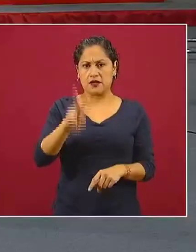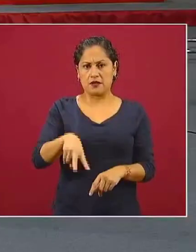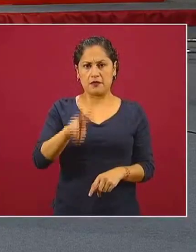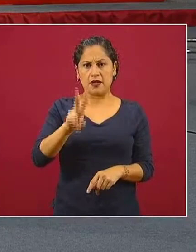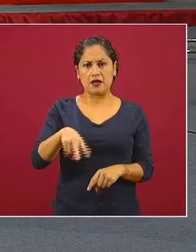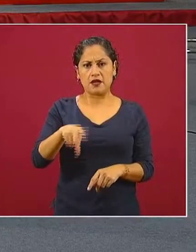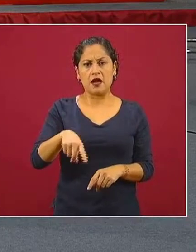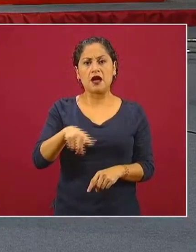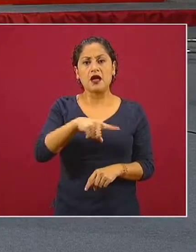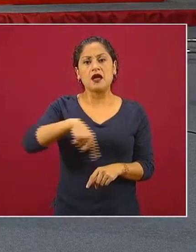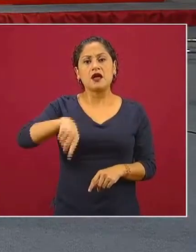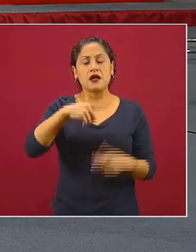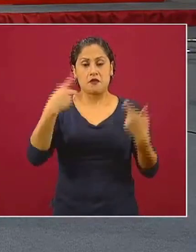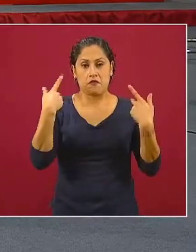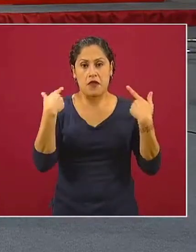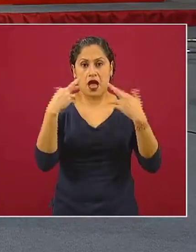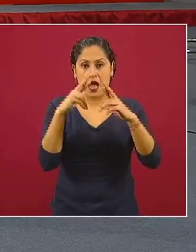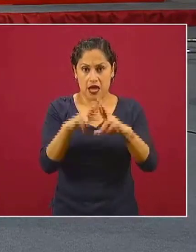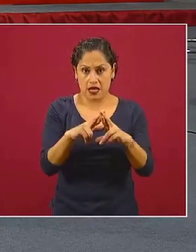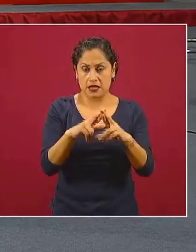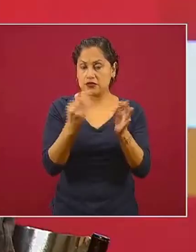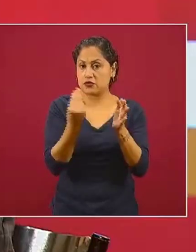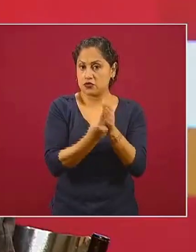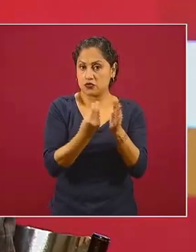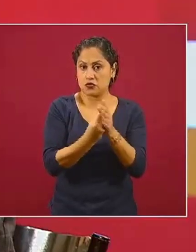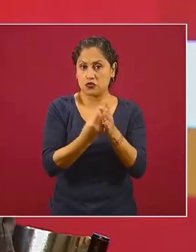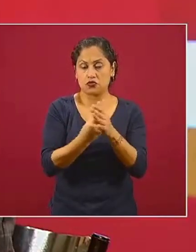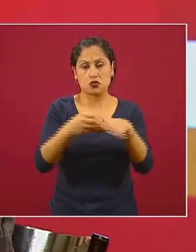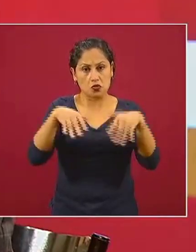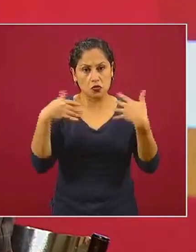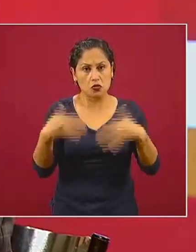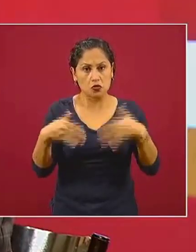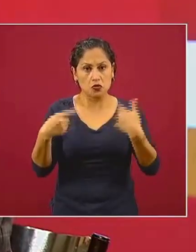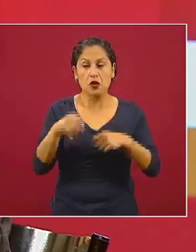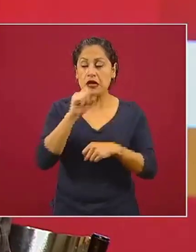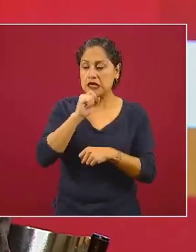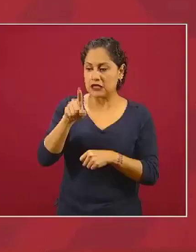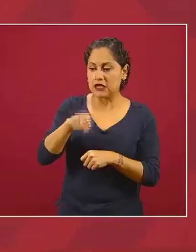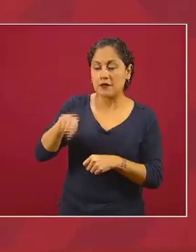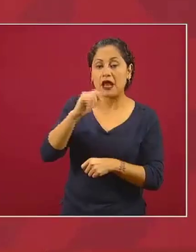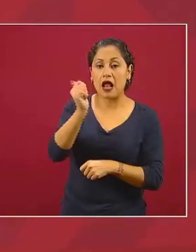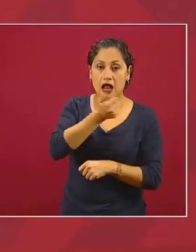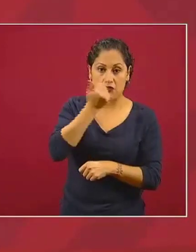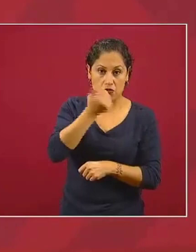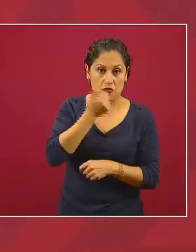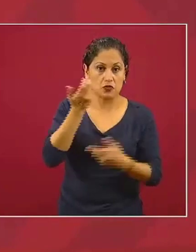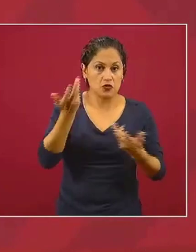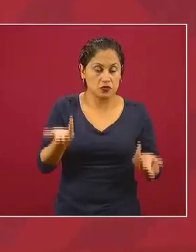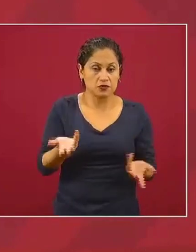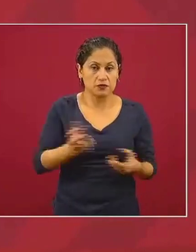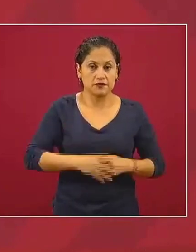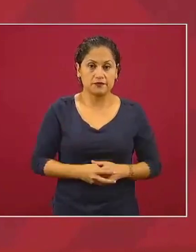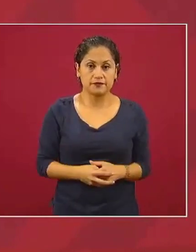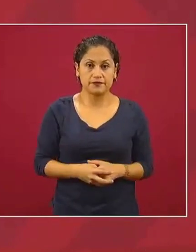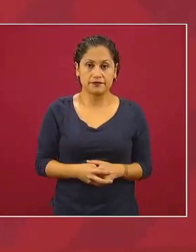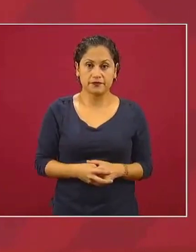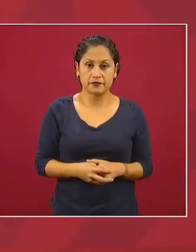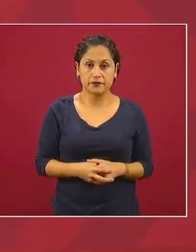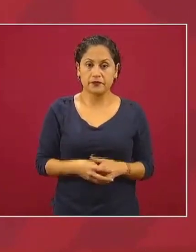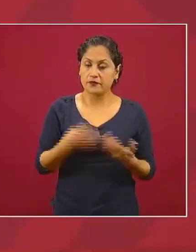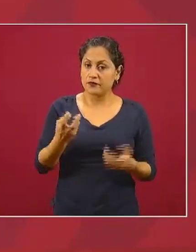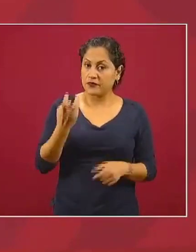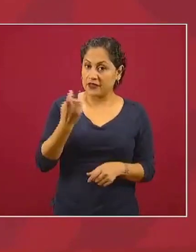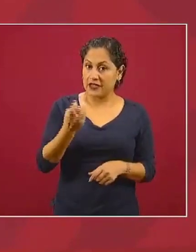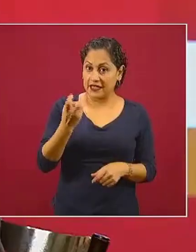parte de los usuarios que fueron los alumnos y por otra parte de los maestros lo que nos dio